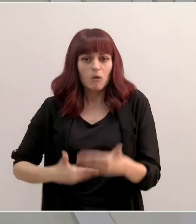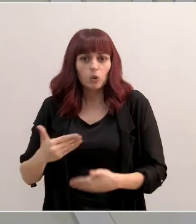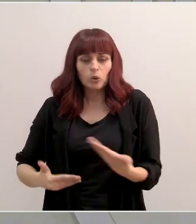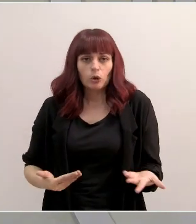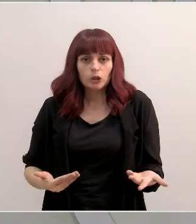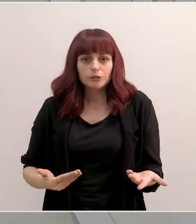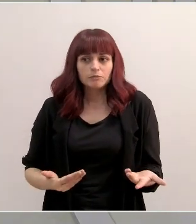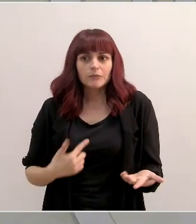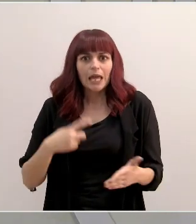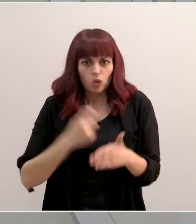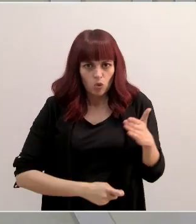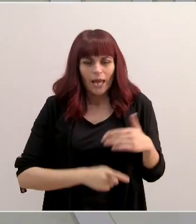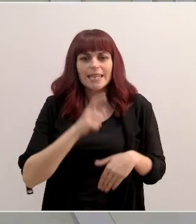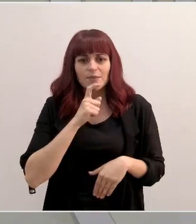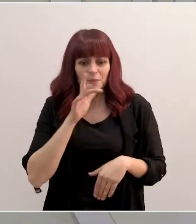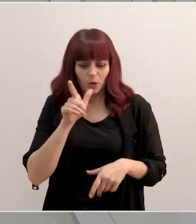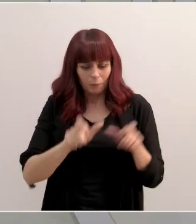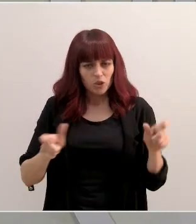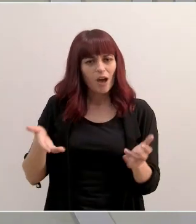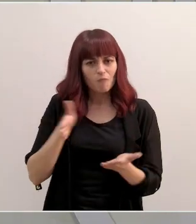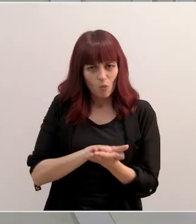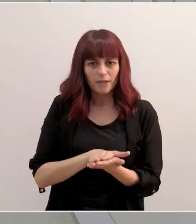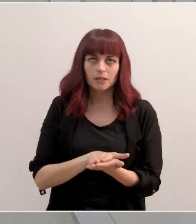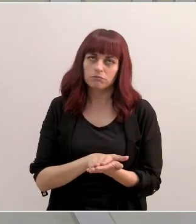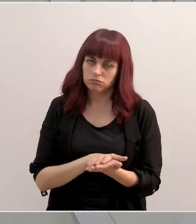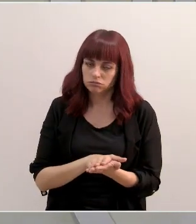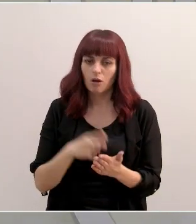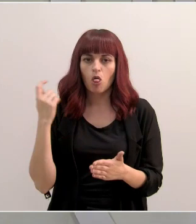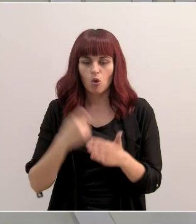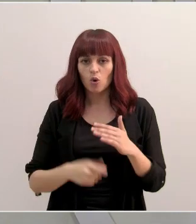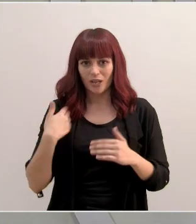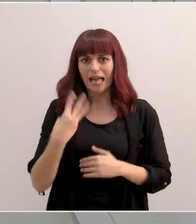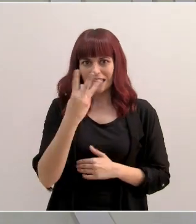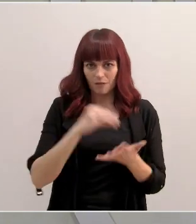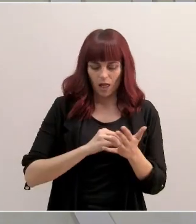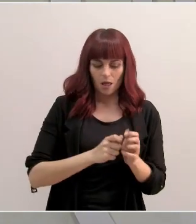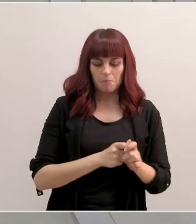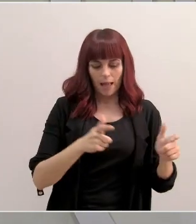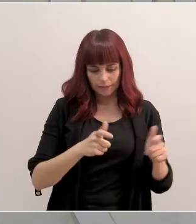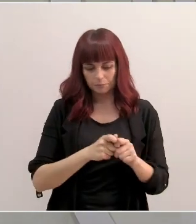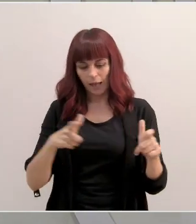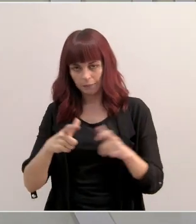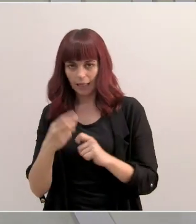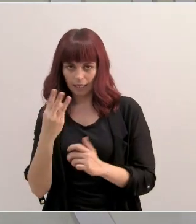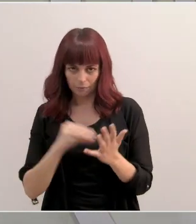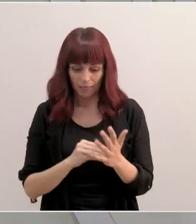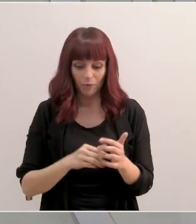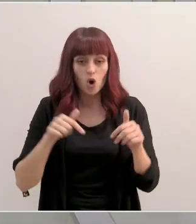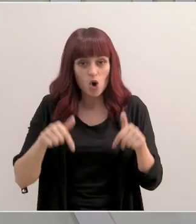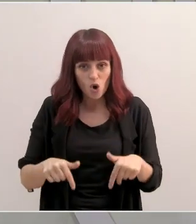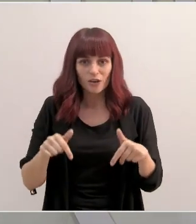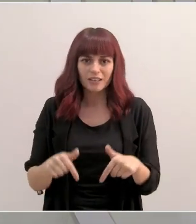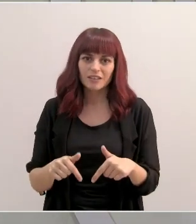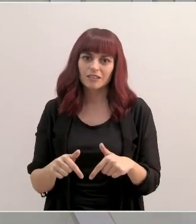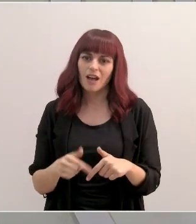dura y difícil por los fallecimientos. Es verdad que se han sufrido ya tres olas y la intención hoy, en el presente, es que no